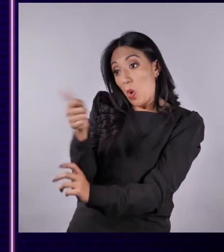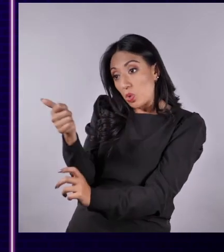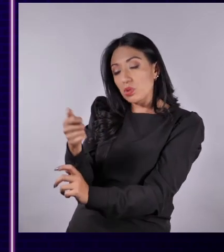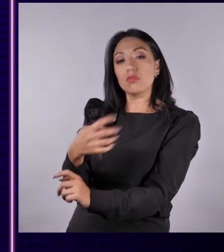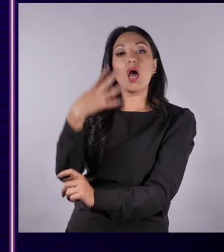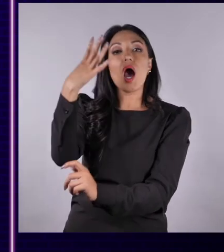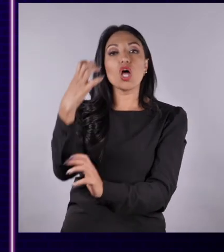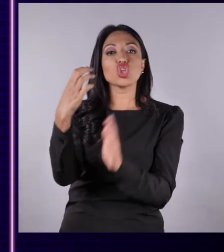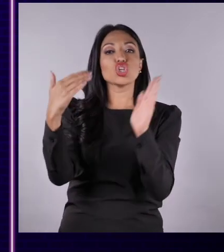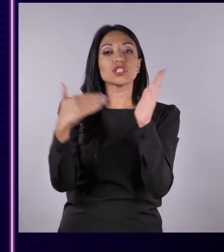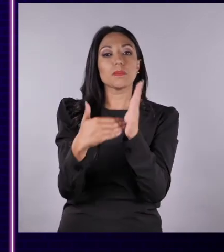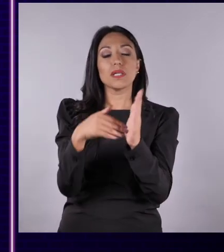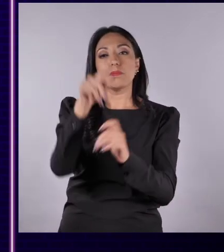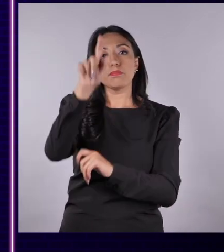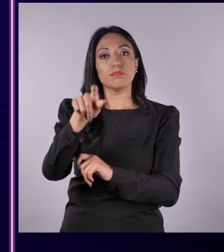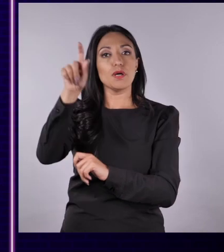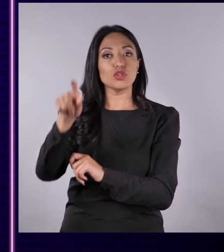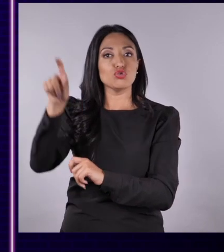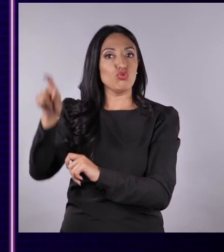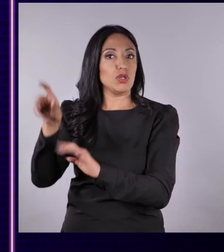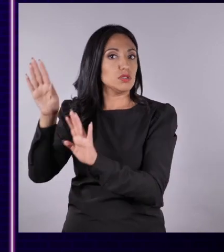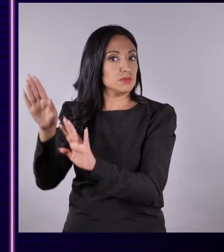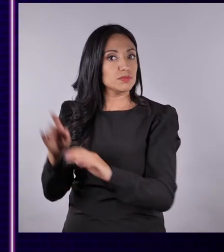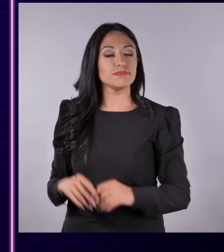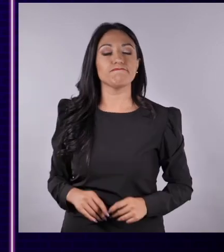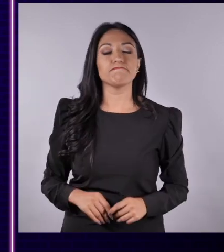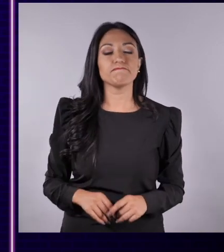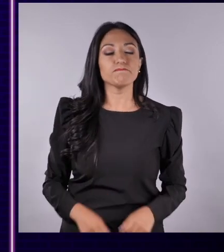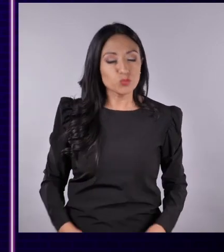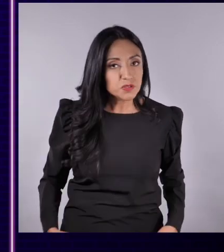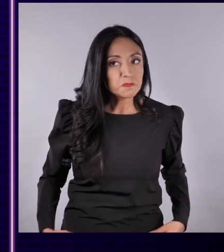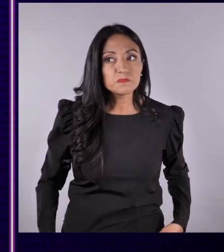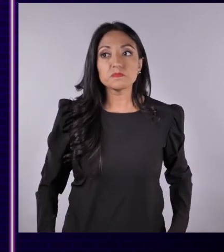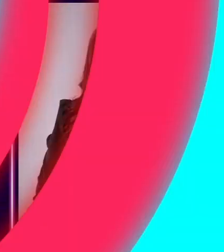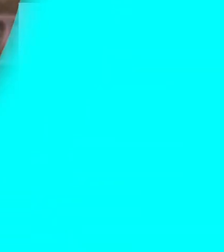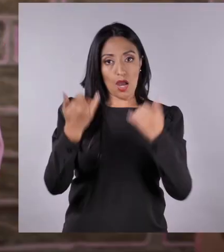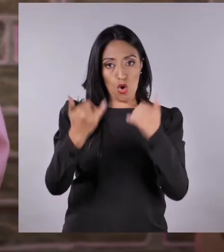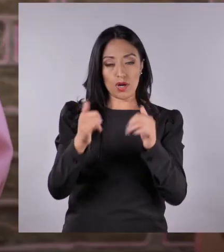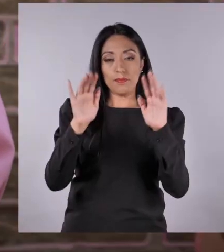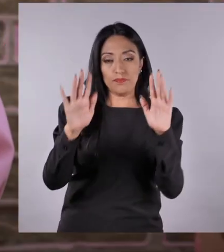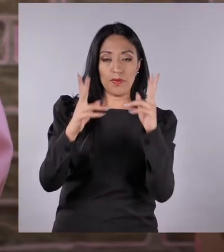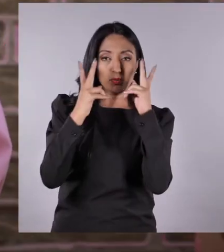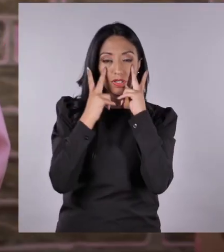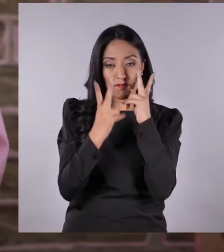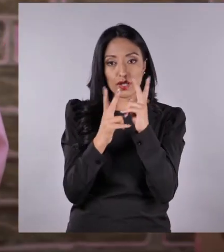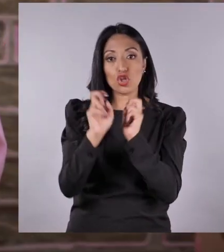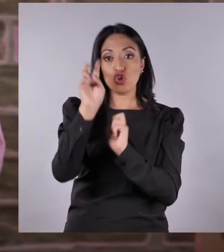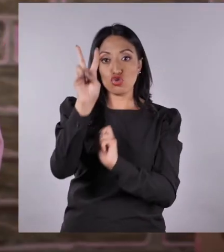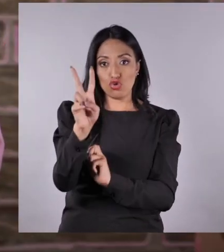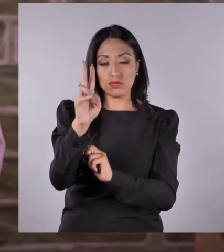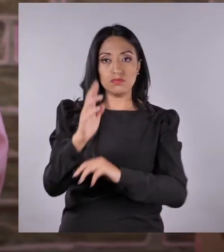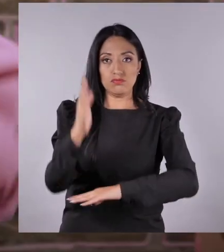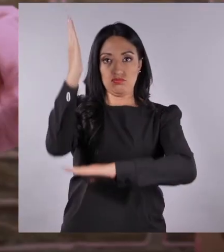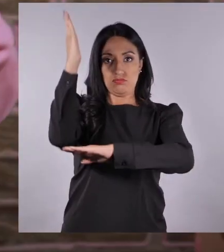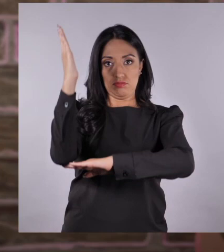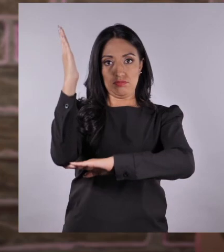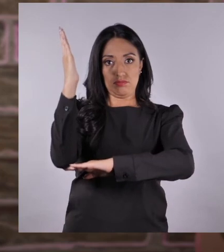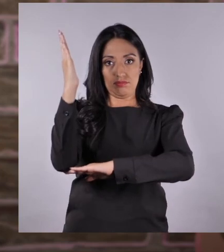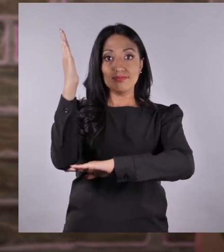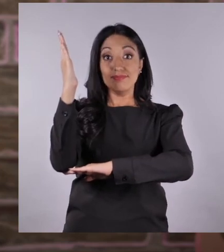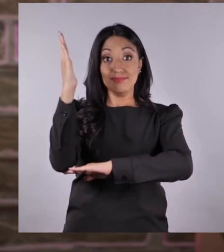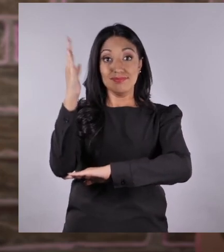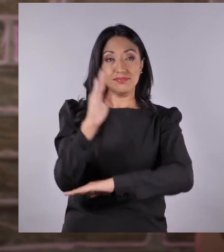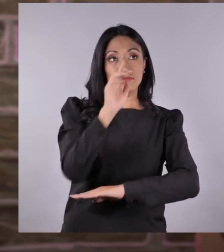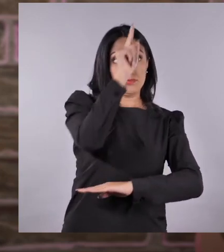identificación, 14.483. Ahora vamos a graficar un diagrama con dos líneas, una